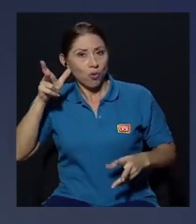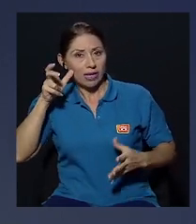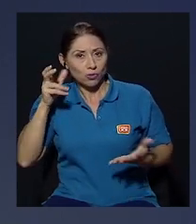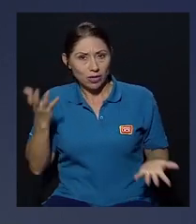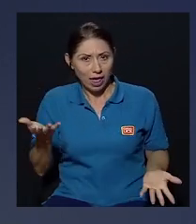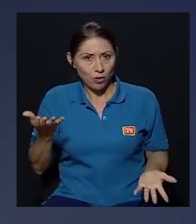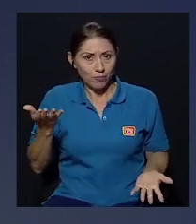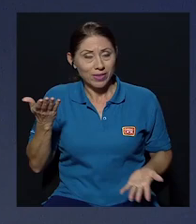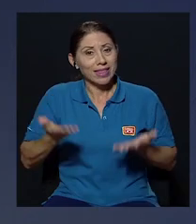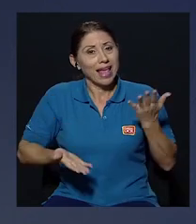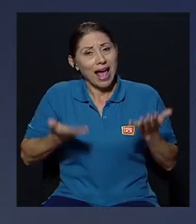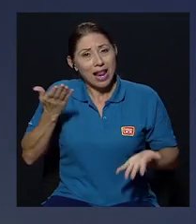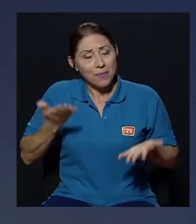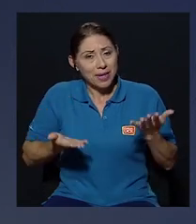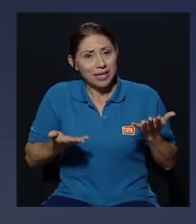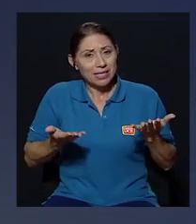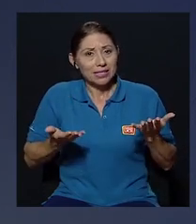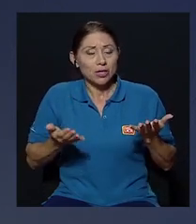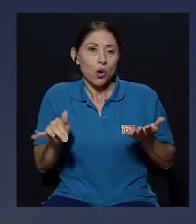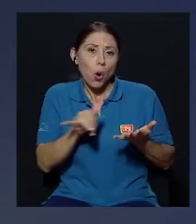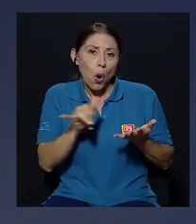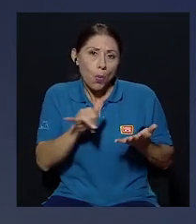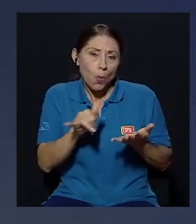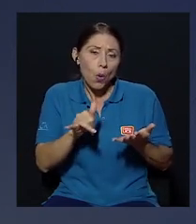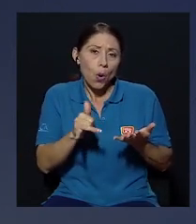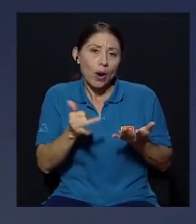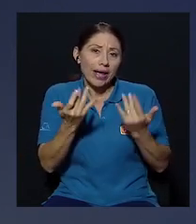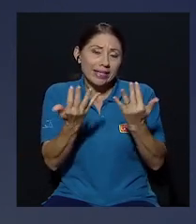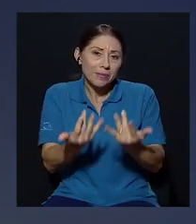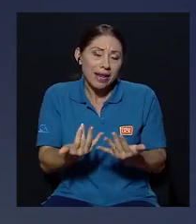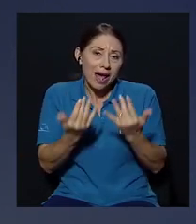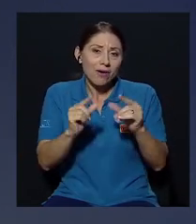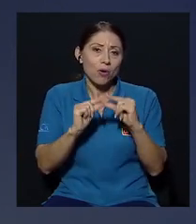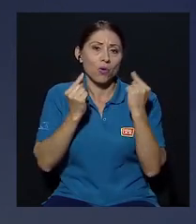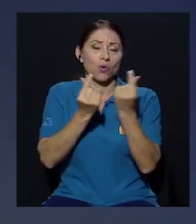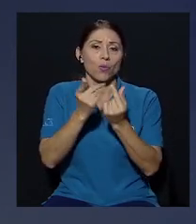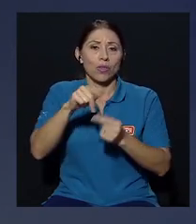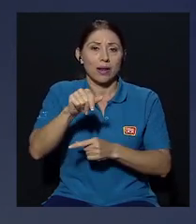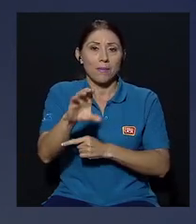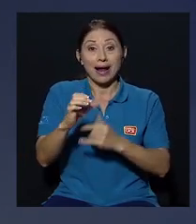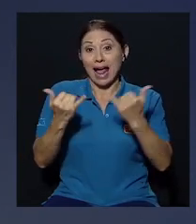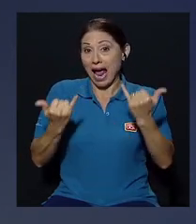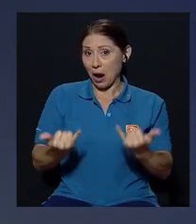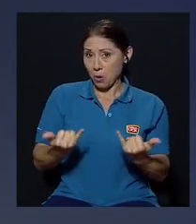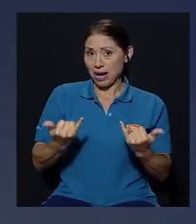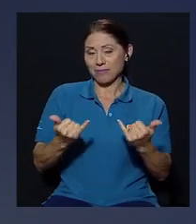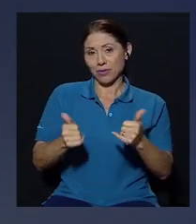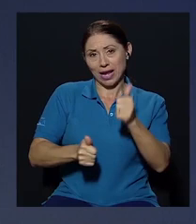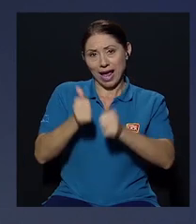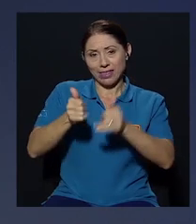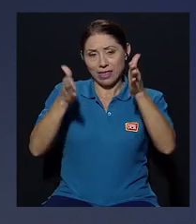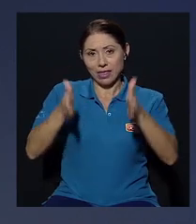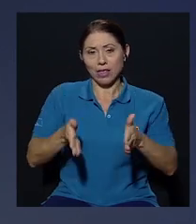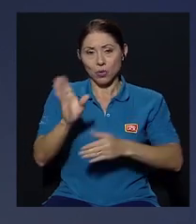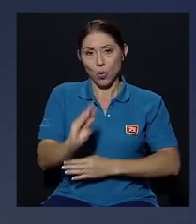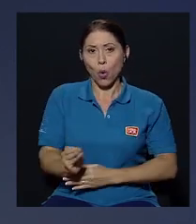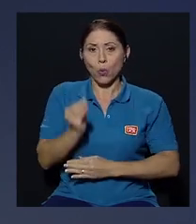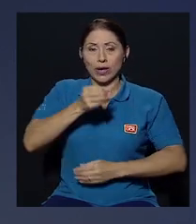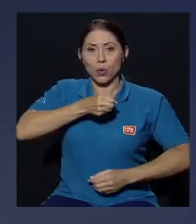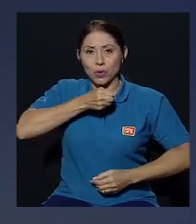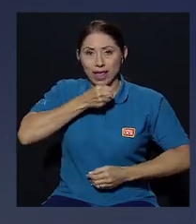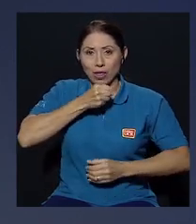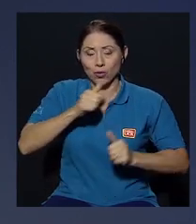como como pudo haber esperado un sector también del PAC y ahora con un candidato joven comunicador